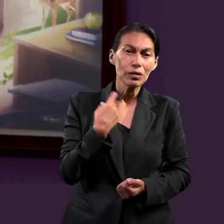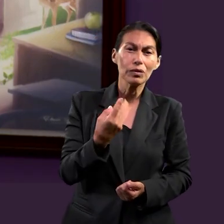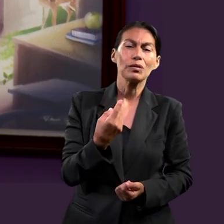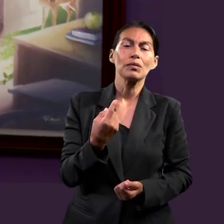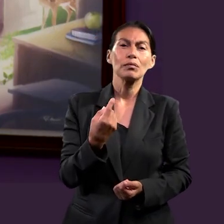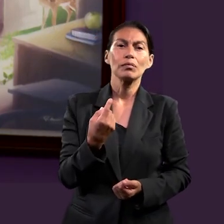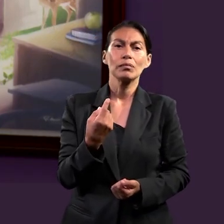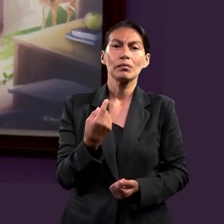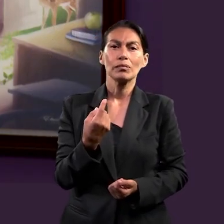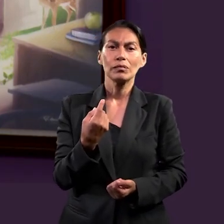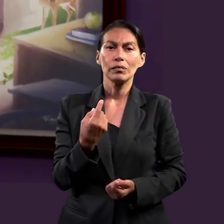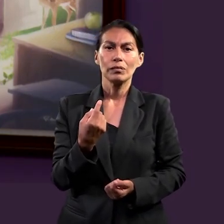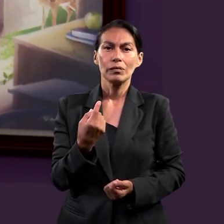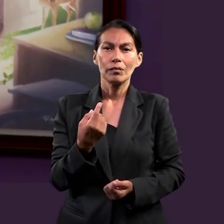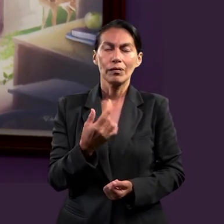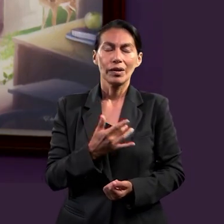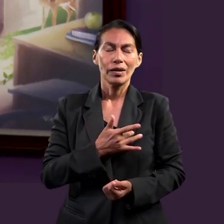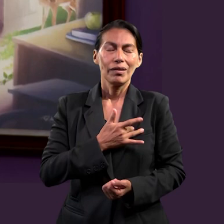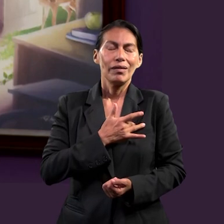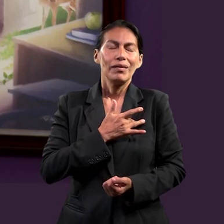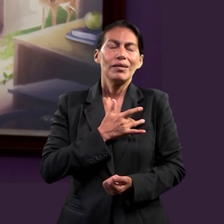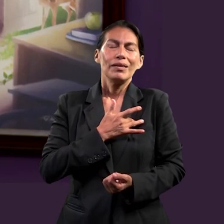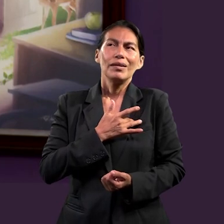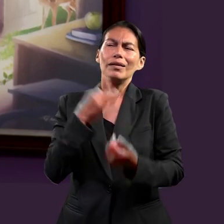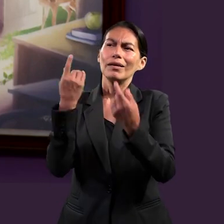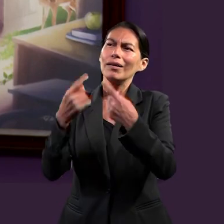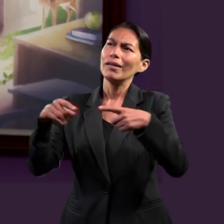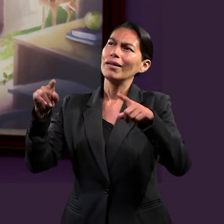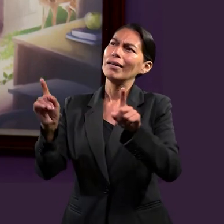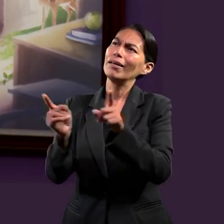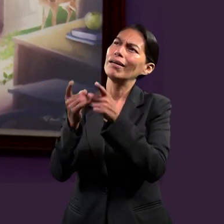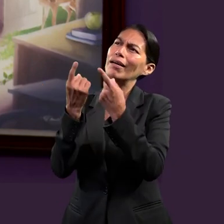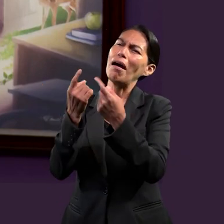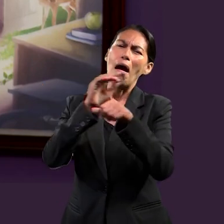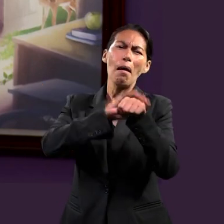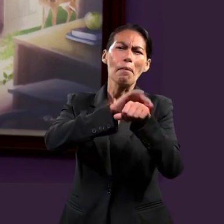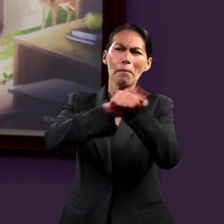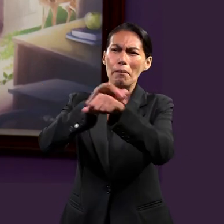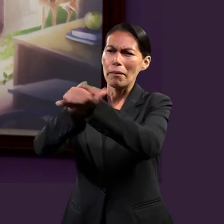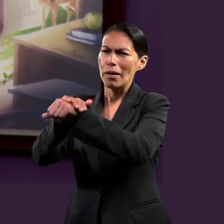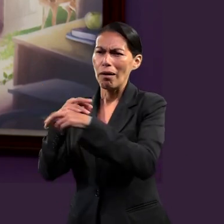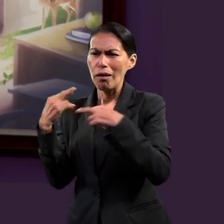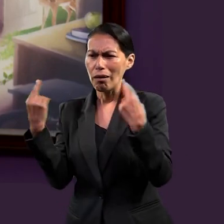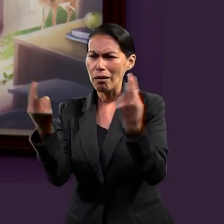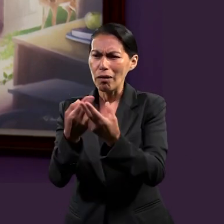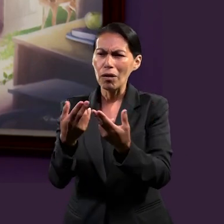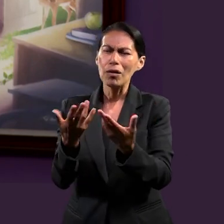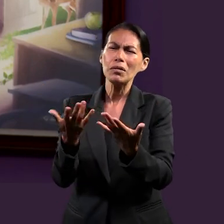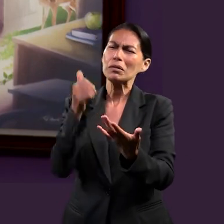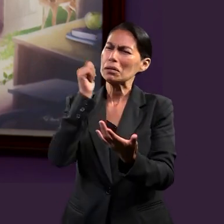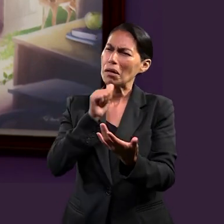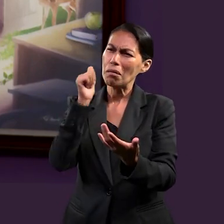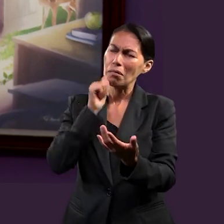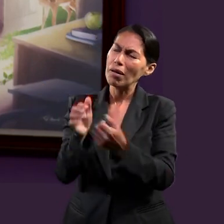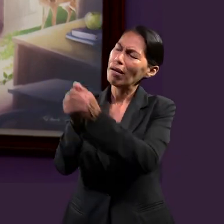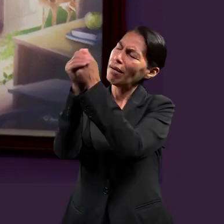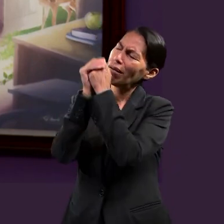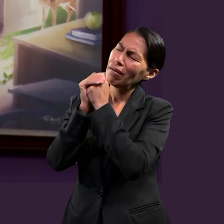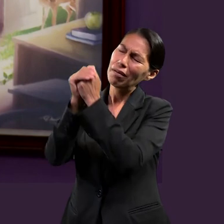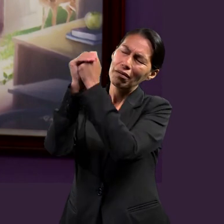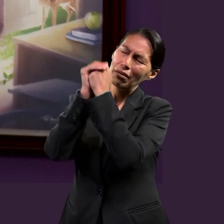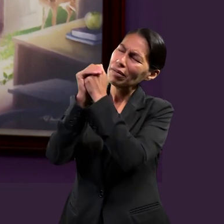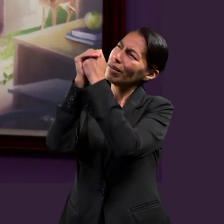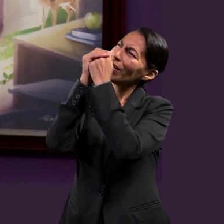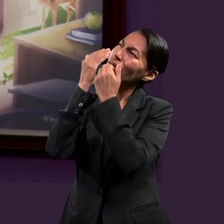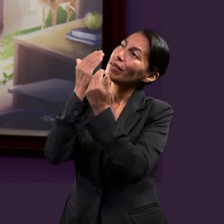podemos meternos, en los que cuando podamos estar entre amigos, reunidos, siempre tengamos en